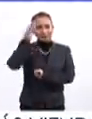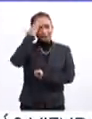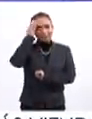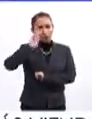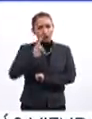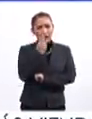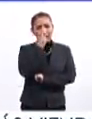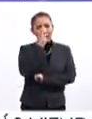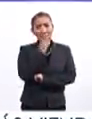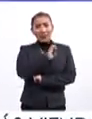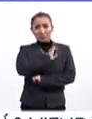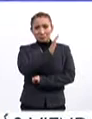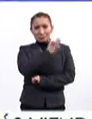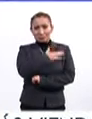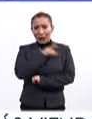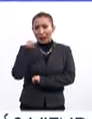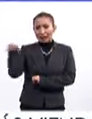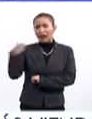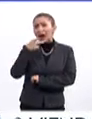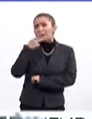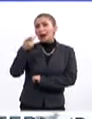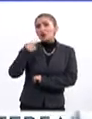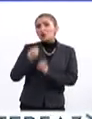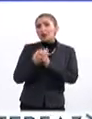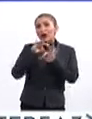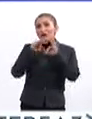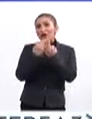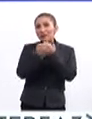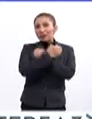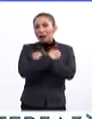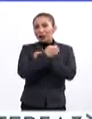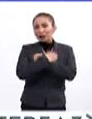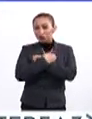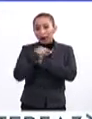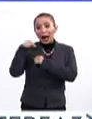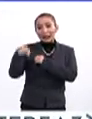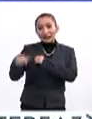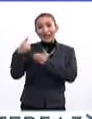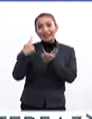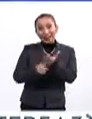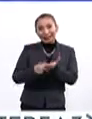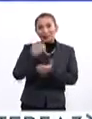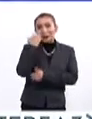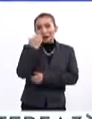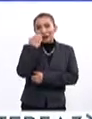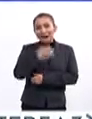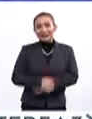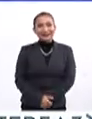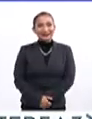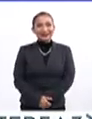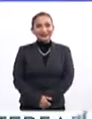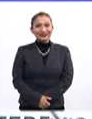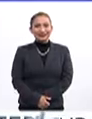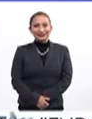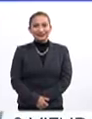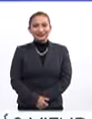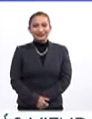Universidad de Dausto de España nos habla del innovador modelo educativo que se imparte en esta casa de estudios.